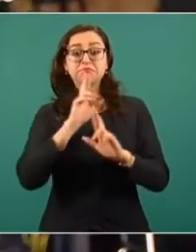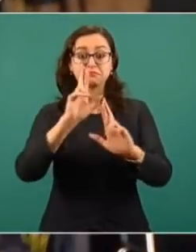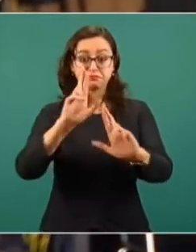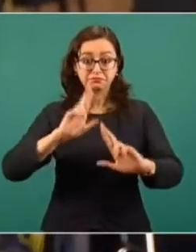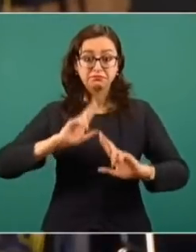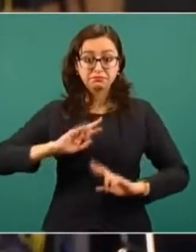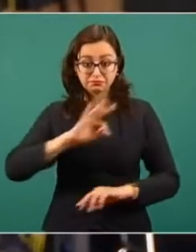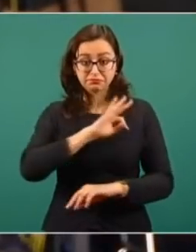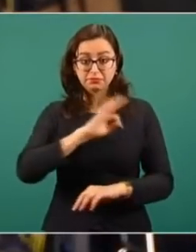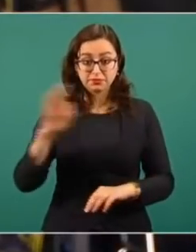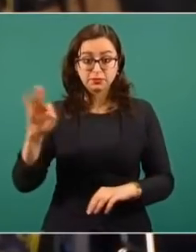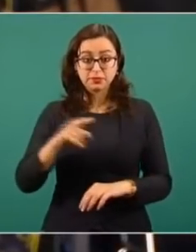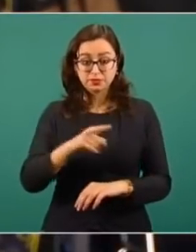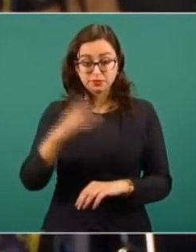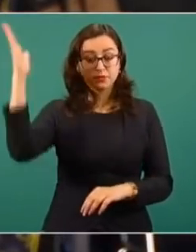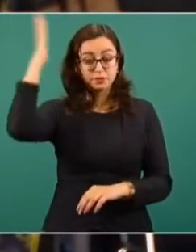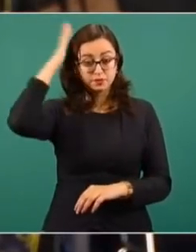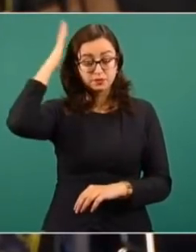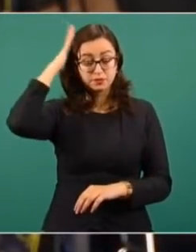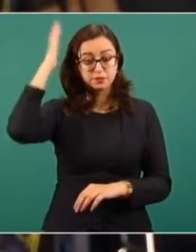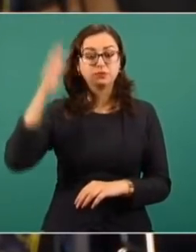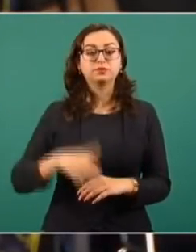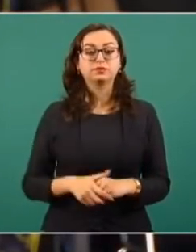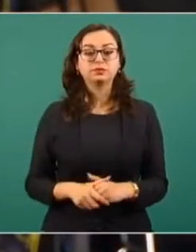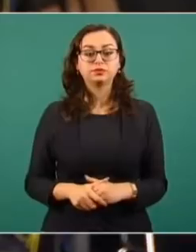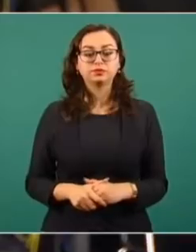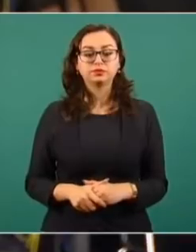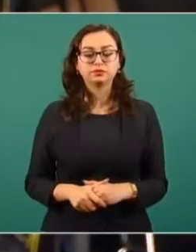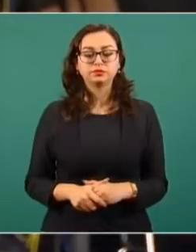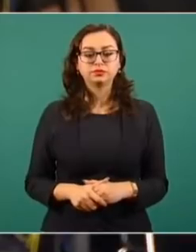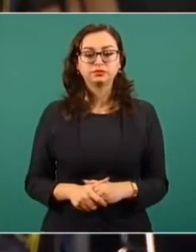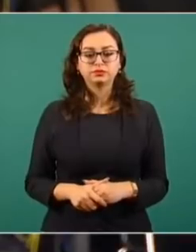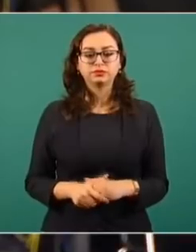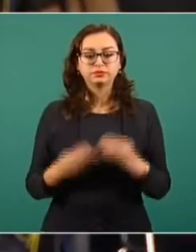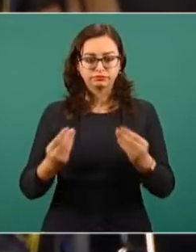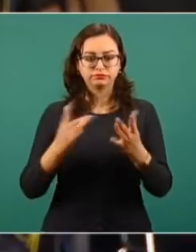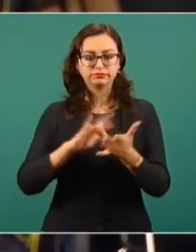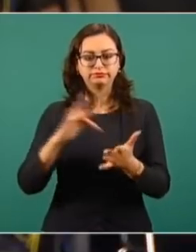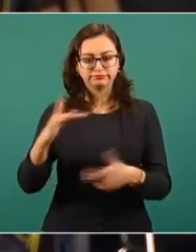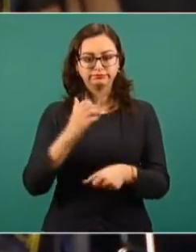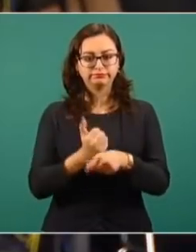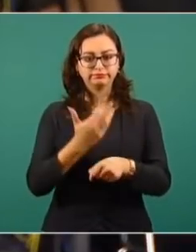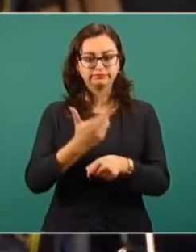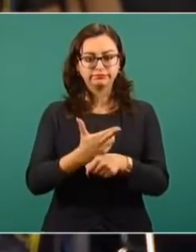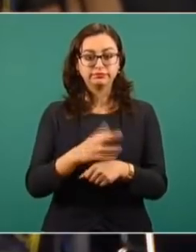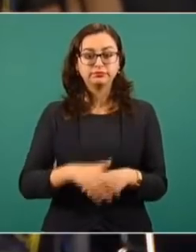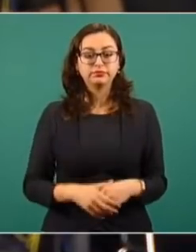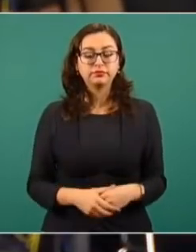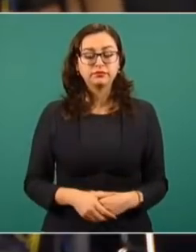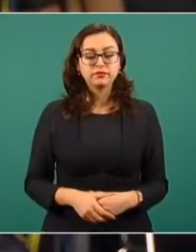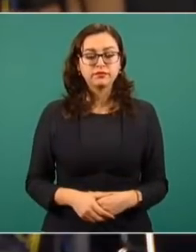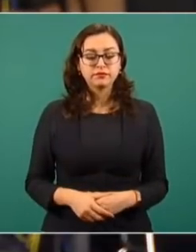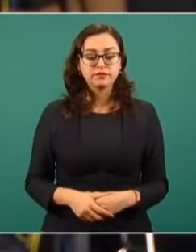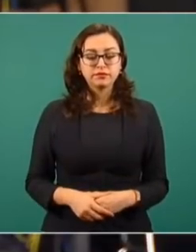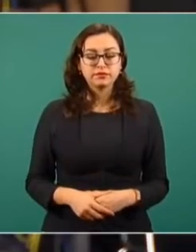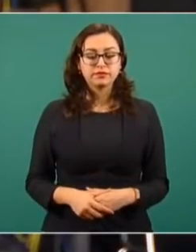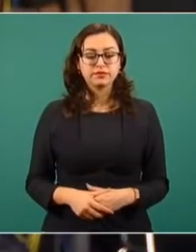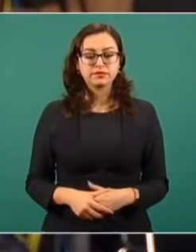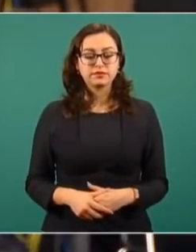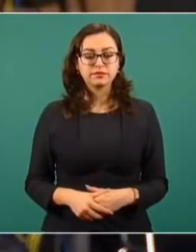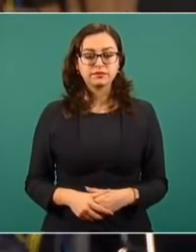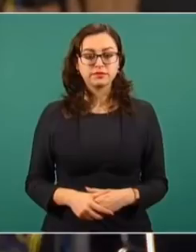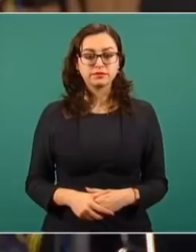titulares. Ahorita le damos la palabra. Muchas gracias, secretaria. Bueno, el primer punto es un caso de